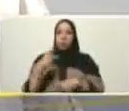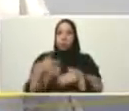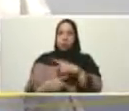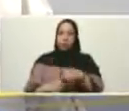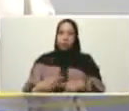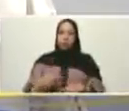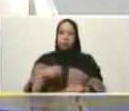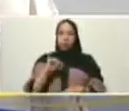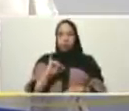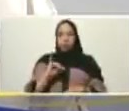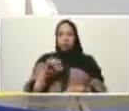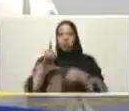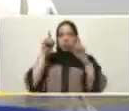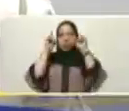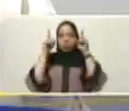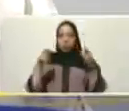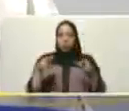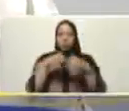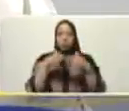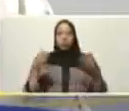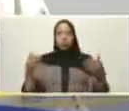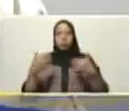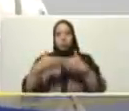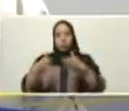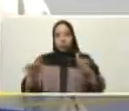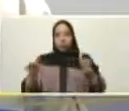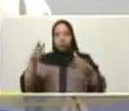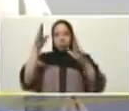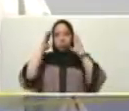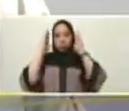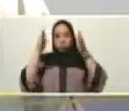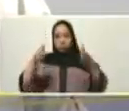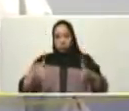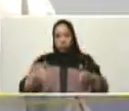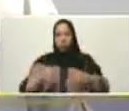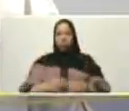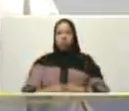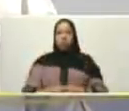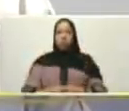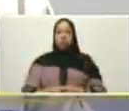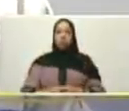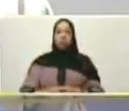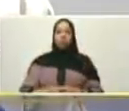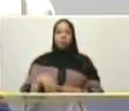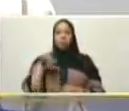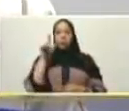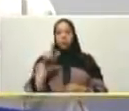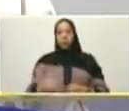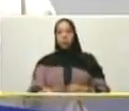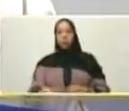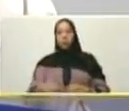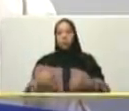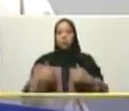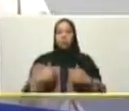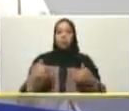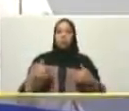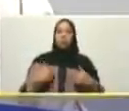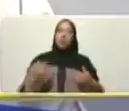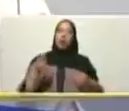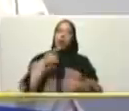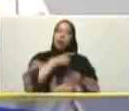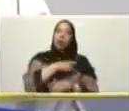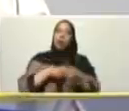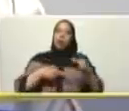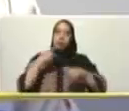ventanas puertas paneles de cerramiento arquitectónico que además van a fortalecer